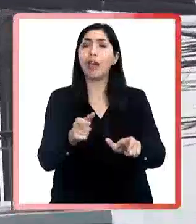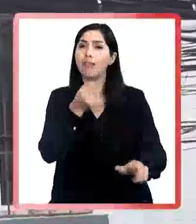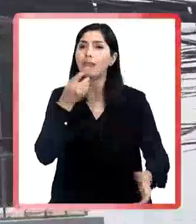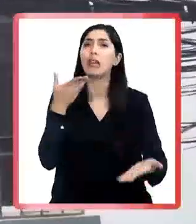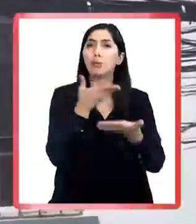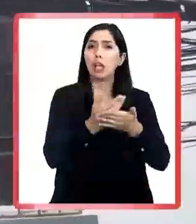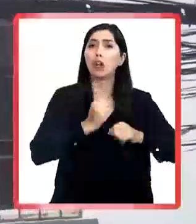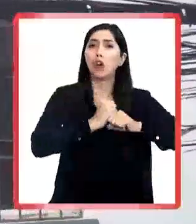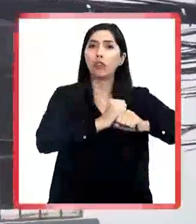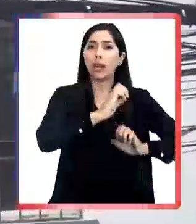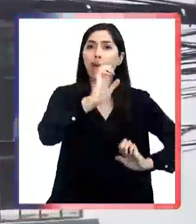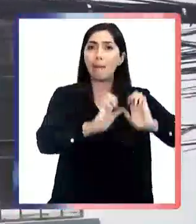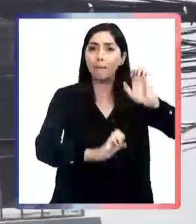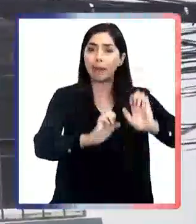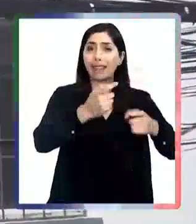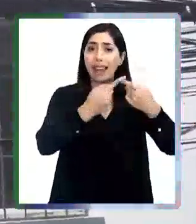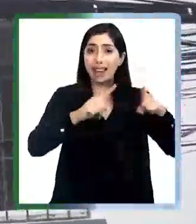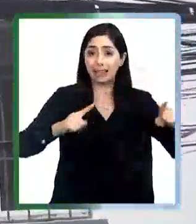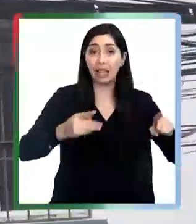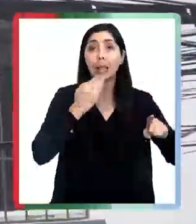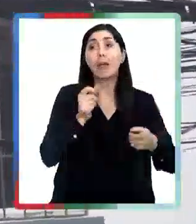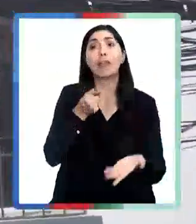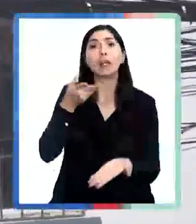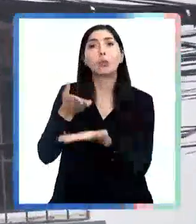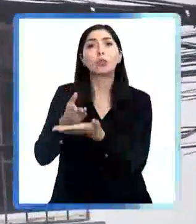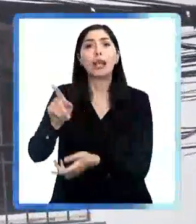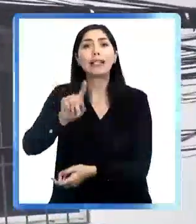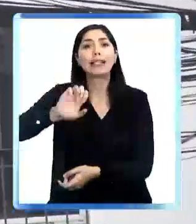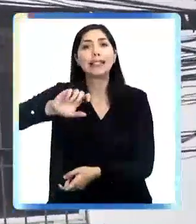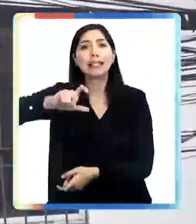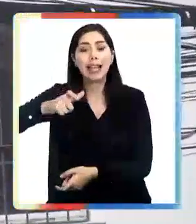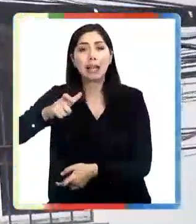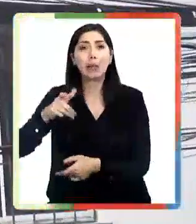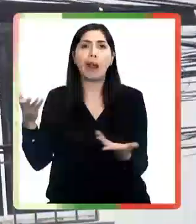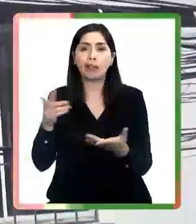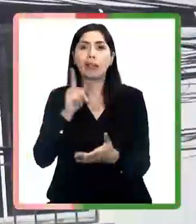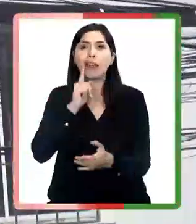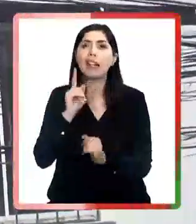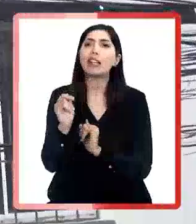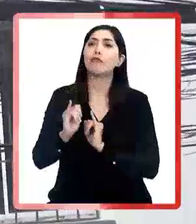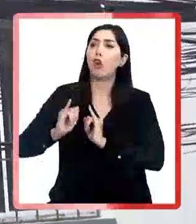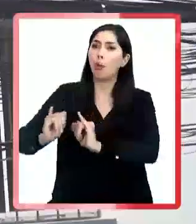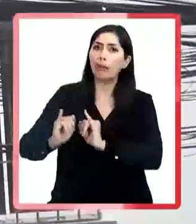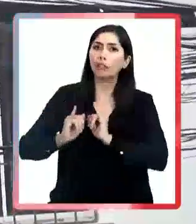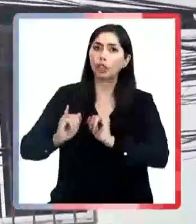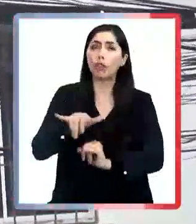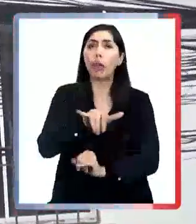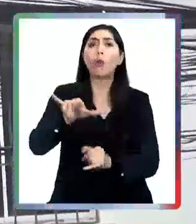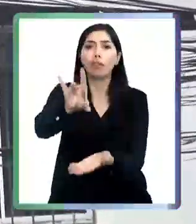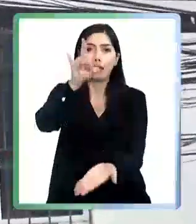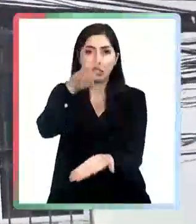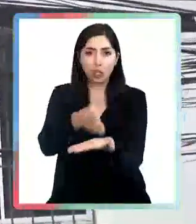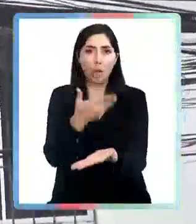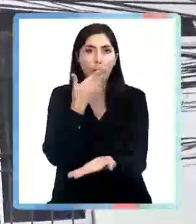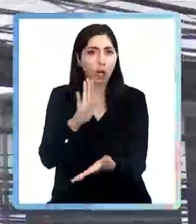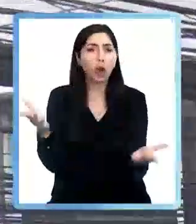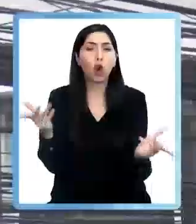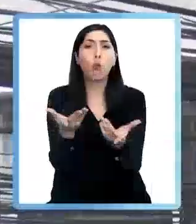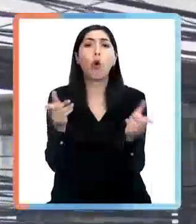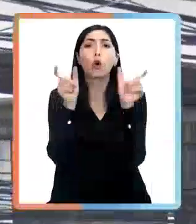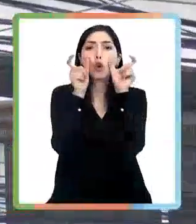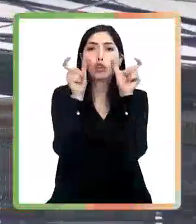que presta el servicio, segundo a hacer la denuncia en la SEC para contar con la información y tomar una mejor decisión en cuanto a las